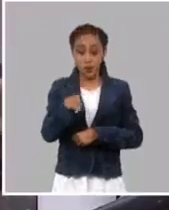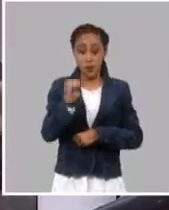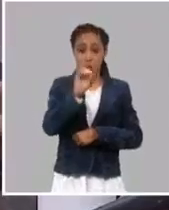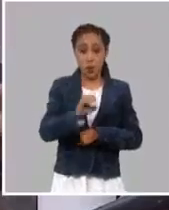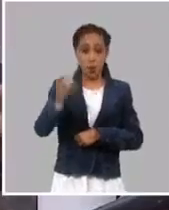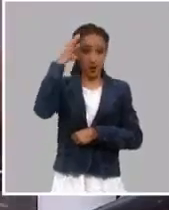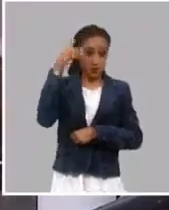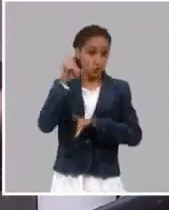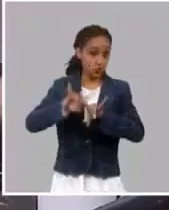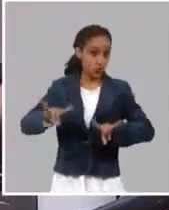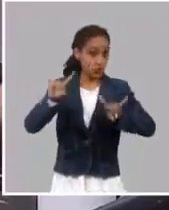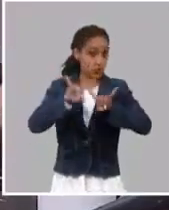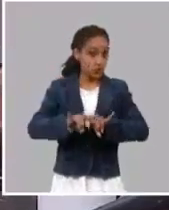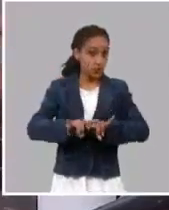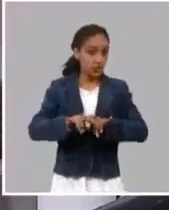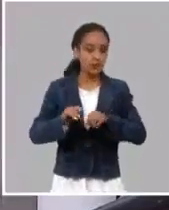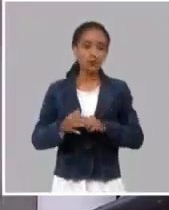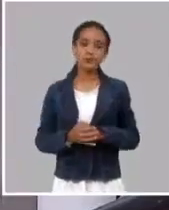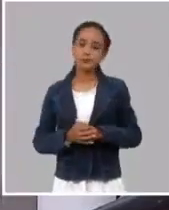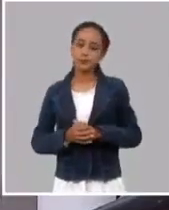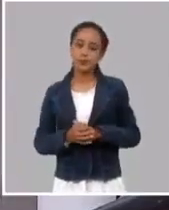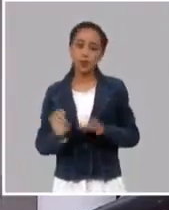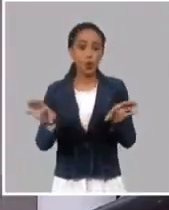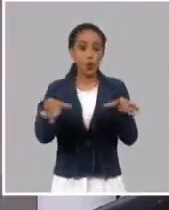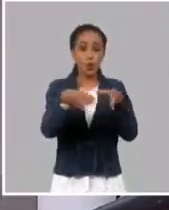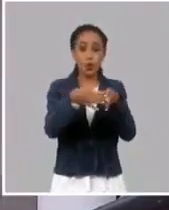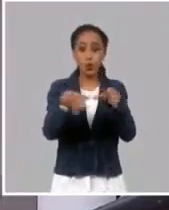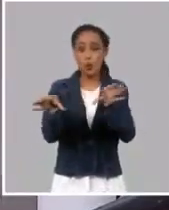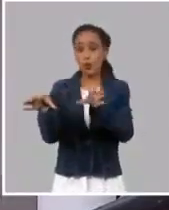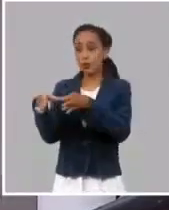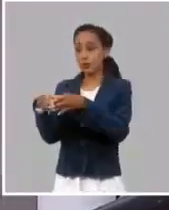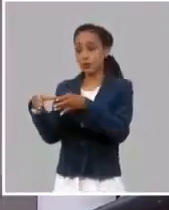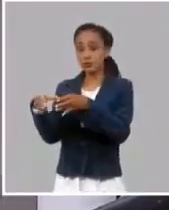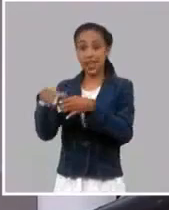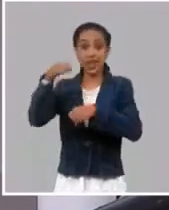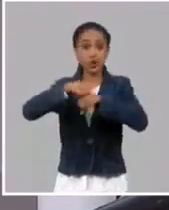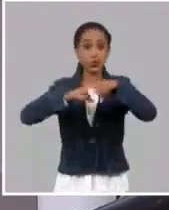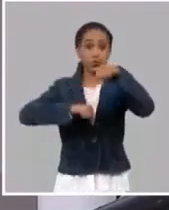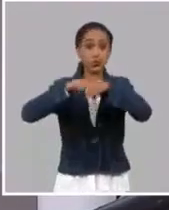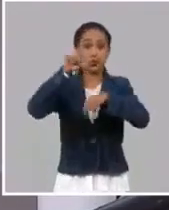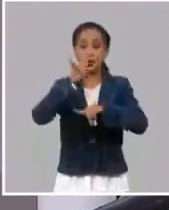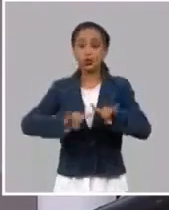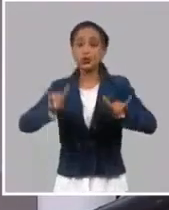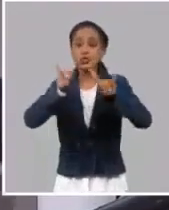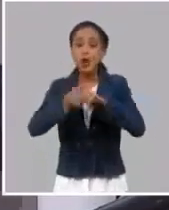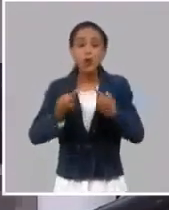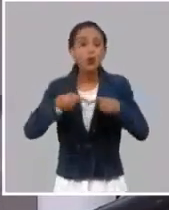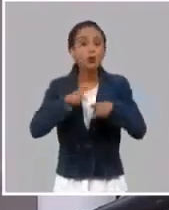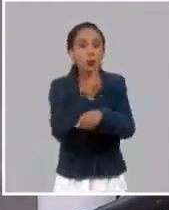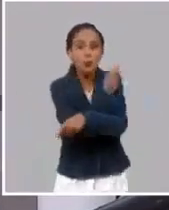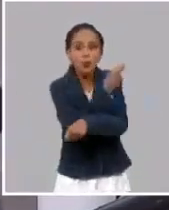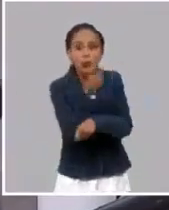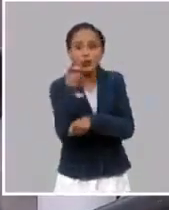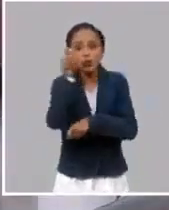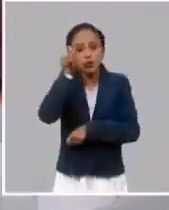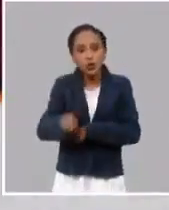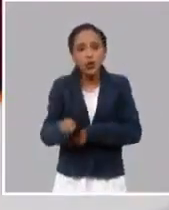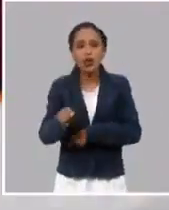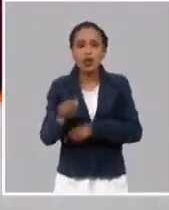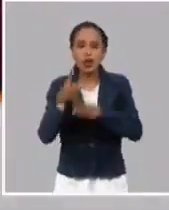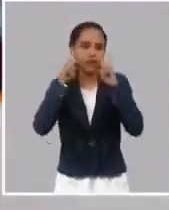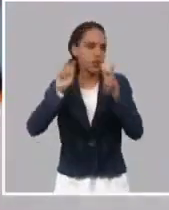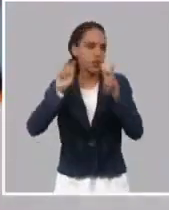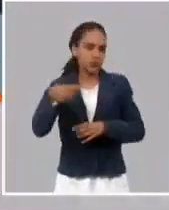donde están desde sus organizaciones juveniles, sus grupos, sus brigadas, su estructura, las relaciones con su docente,